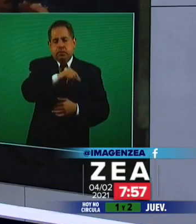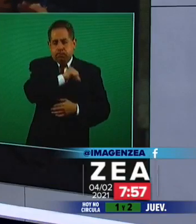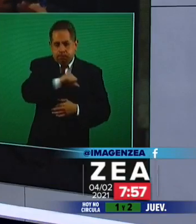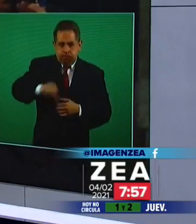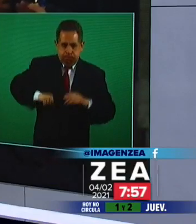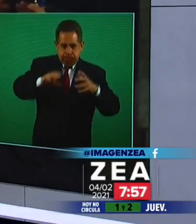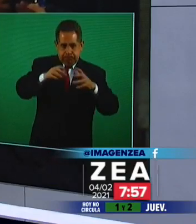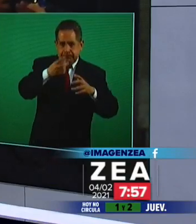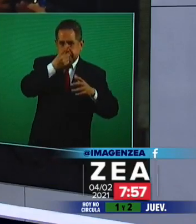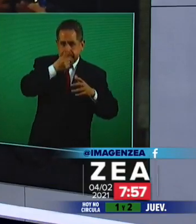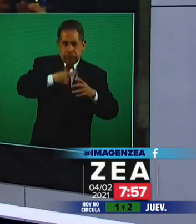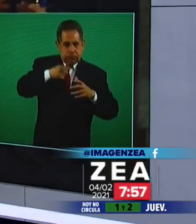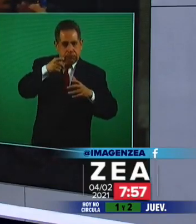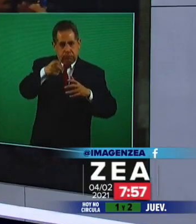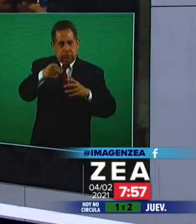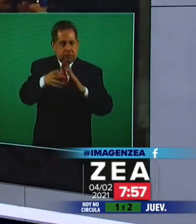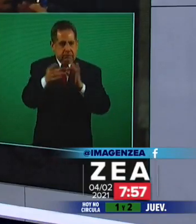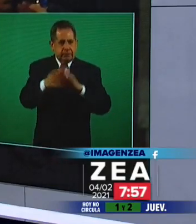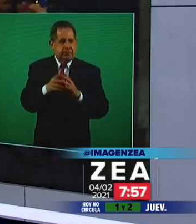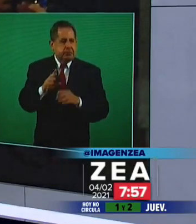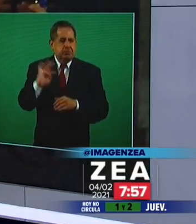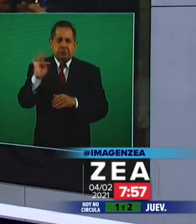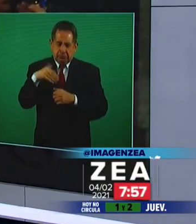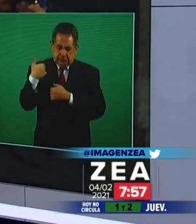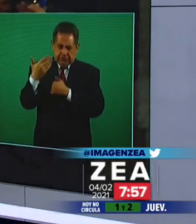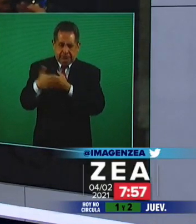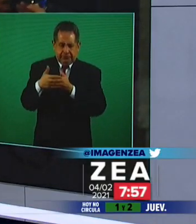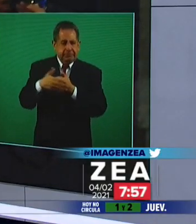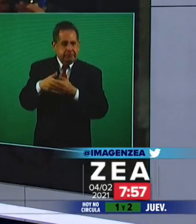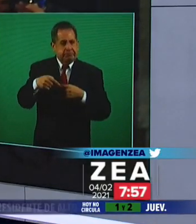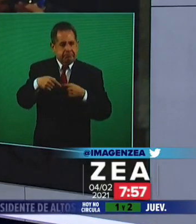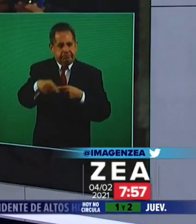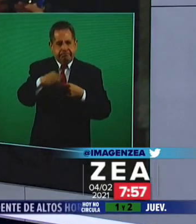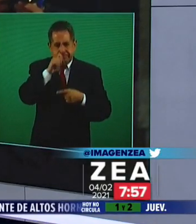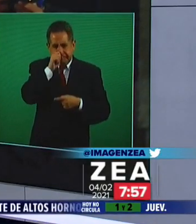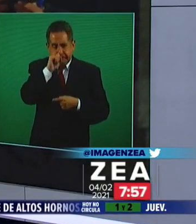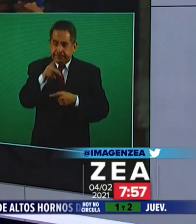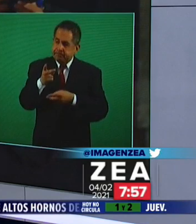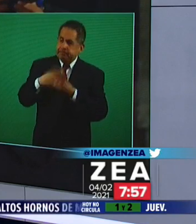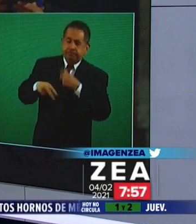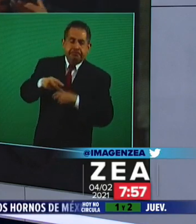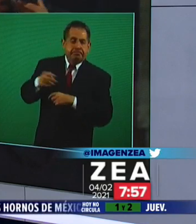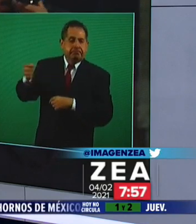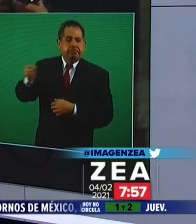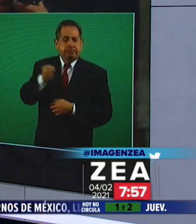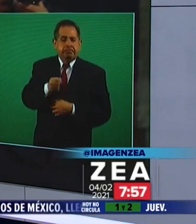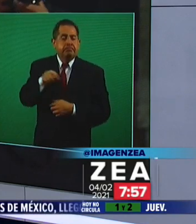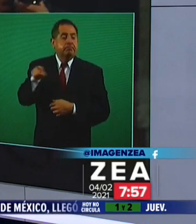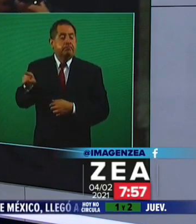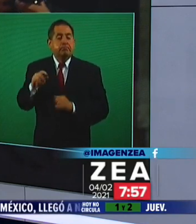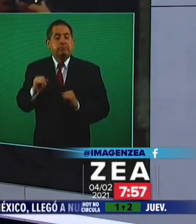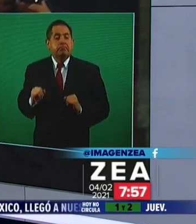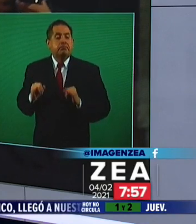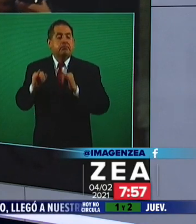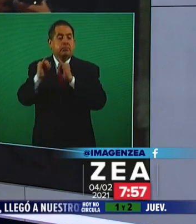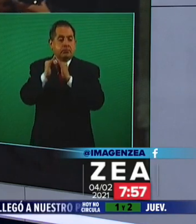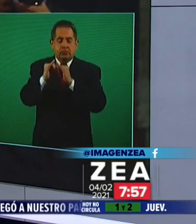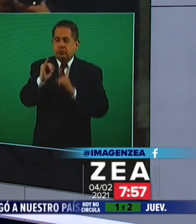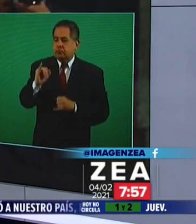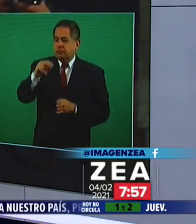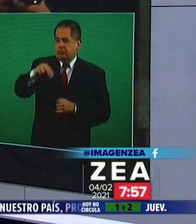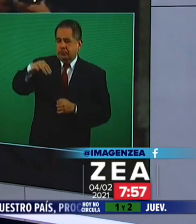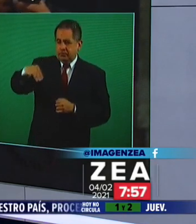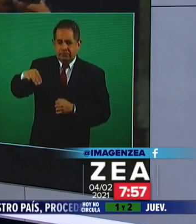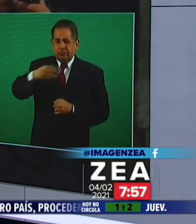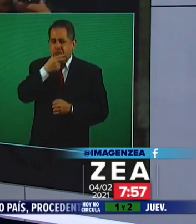En conferencia mañanera de este jueves, la secretaria de Gobernación, Olga Sánchez Cordero, enfatizó que uno de los objetivos del gobierno federal es consolidar el sistema de